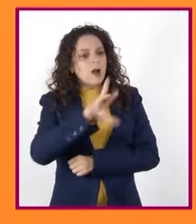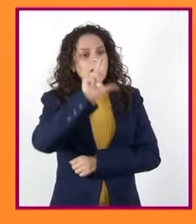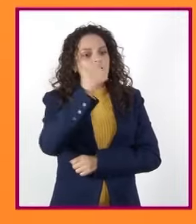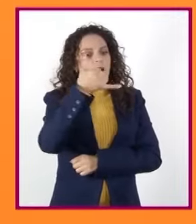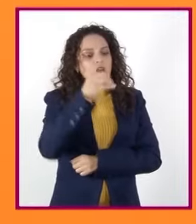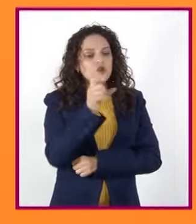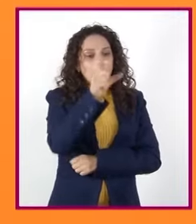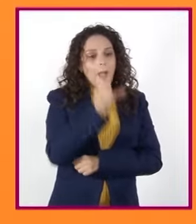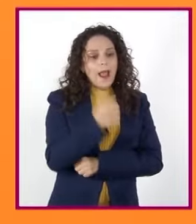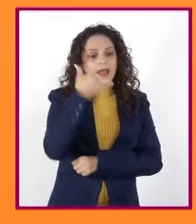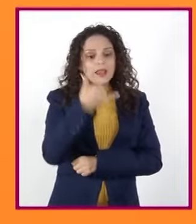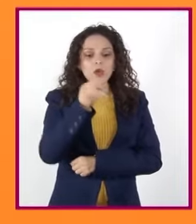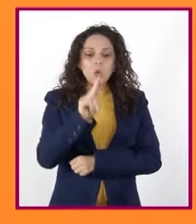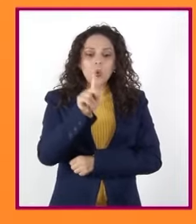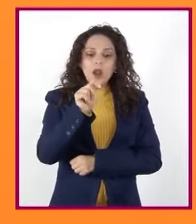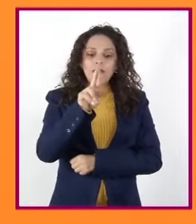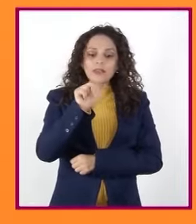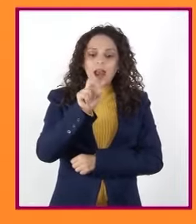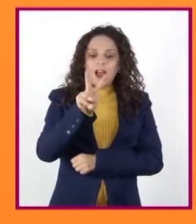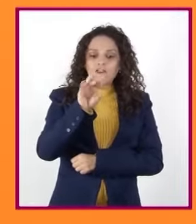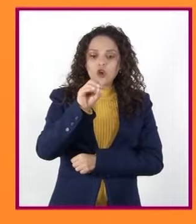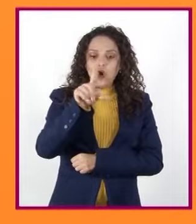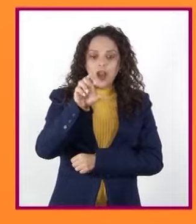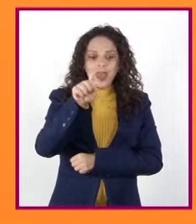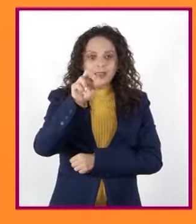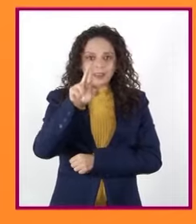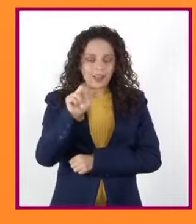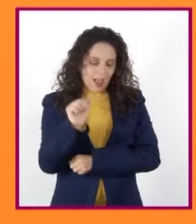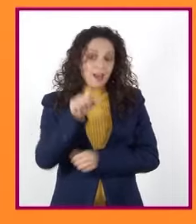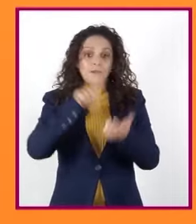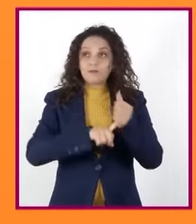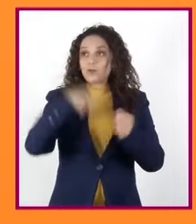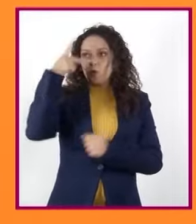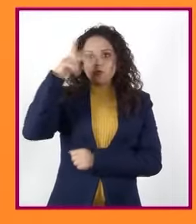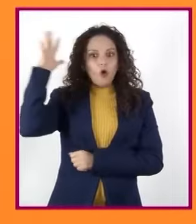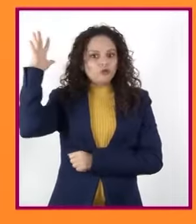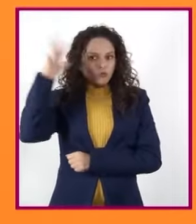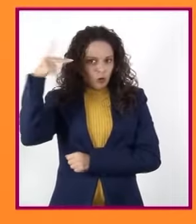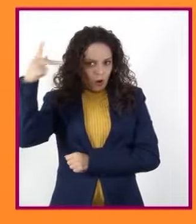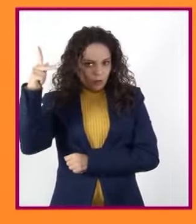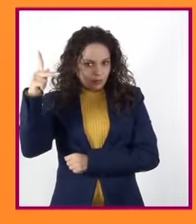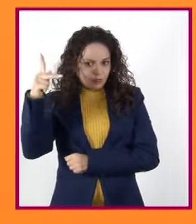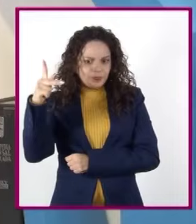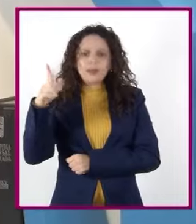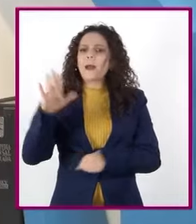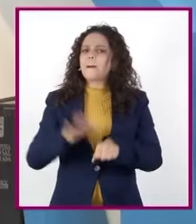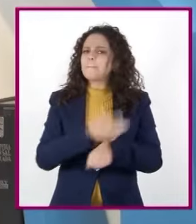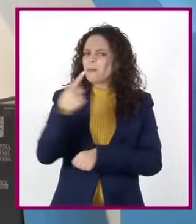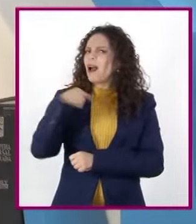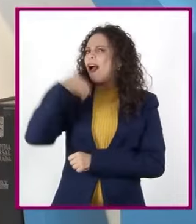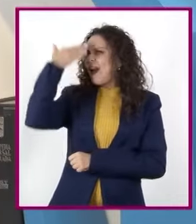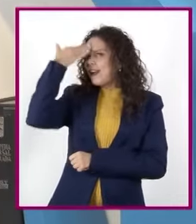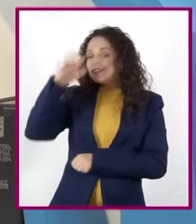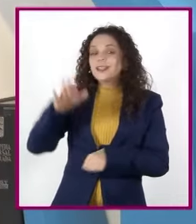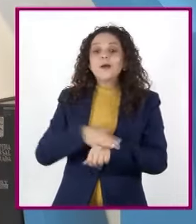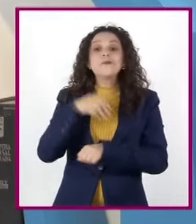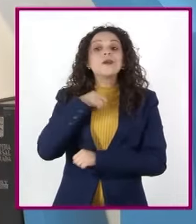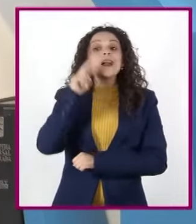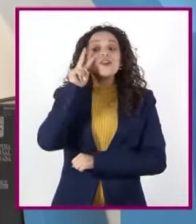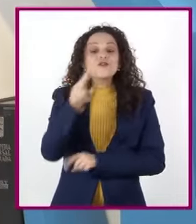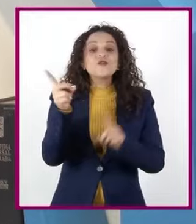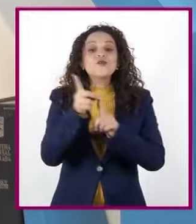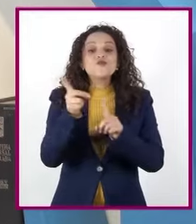y los ultravioleta. Lo comento, digo, porque también lo vimos en la clase de física. Tienes toda la razón.